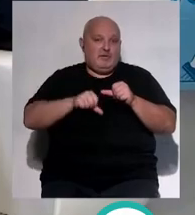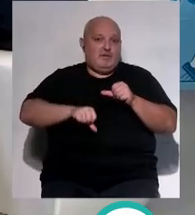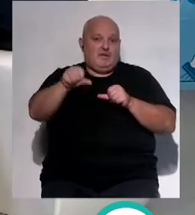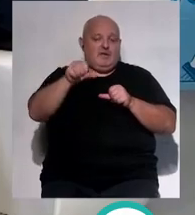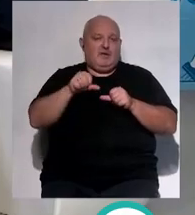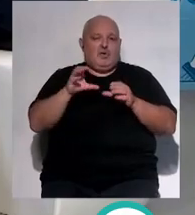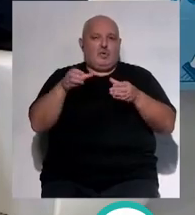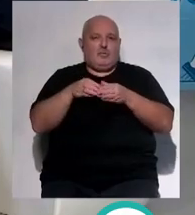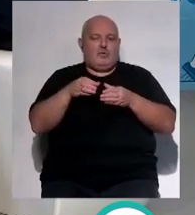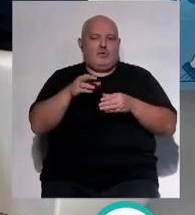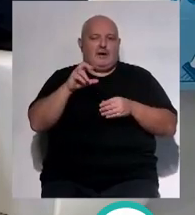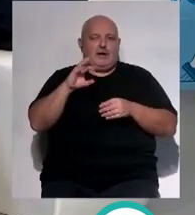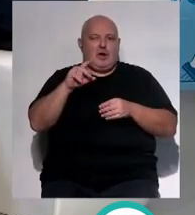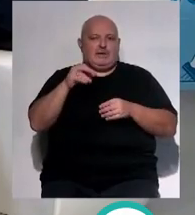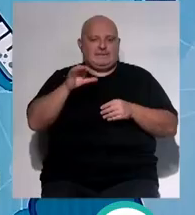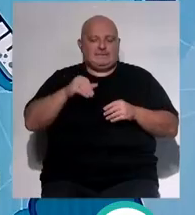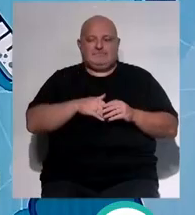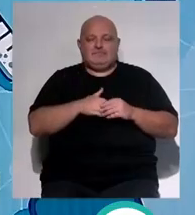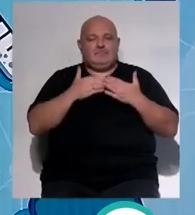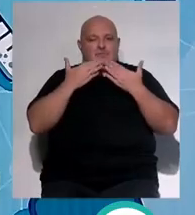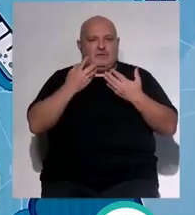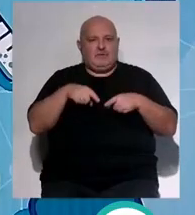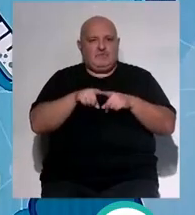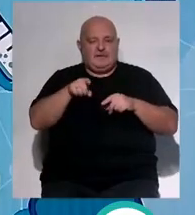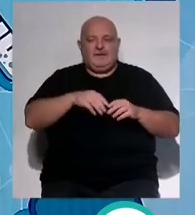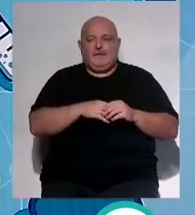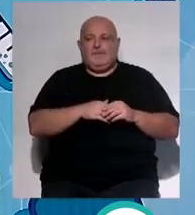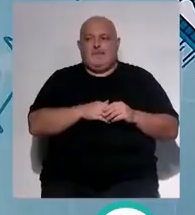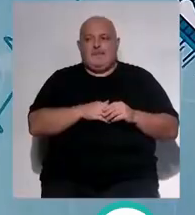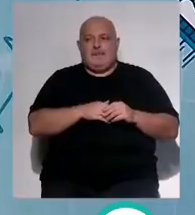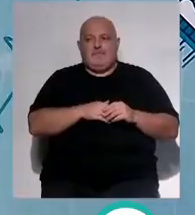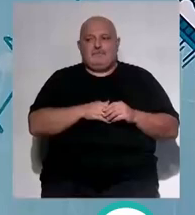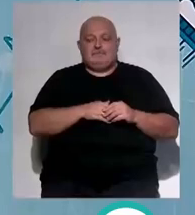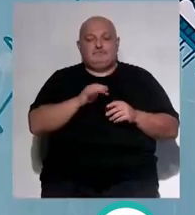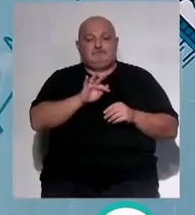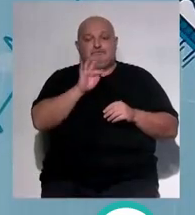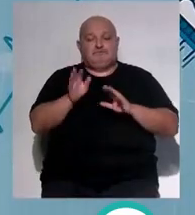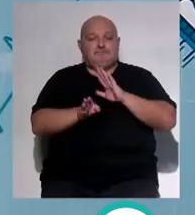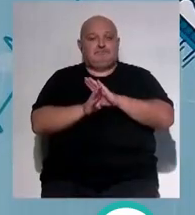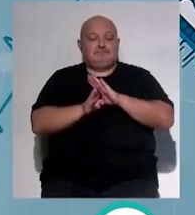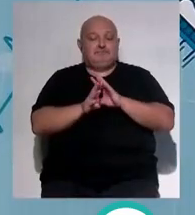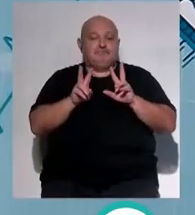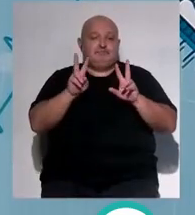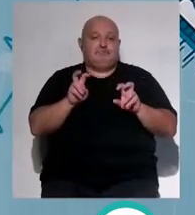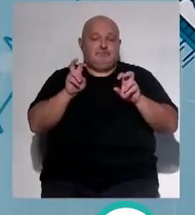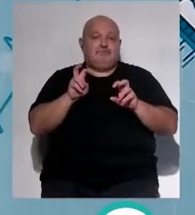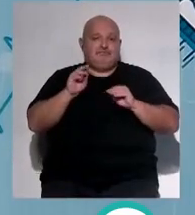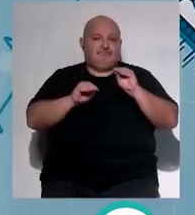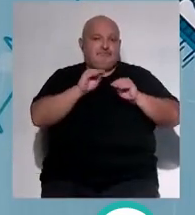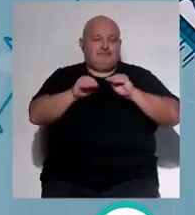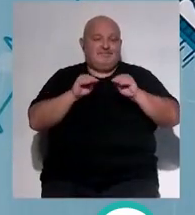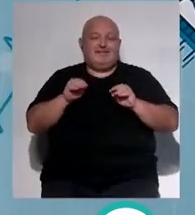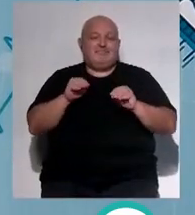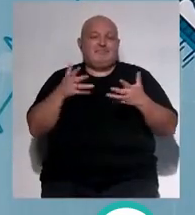que inician con Grupo Recoletas muchas gracias muchas gracias tenemos que continuar ahora desgraciadamente llamando la atención